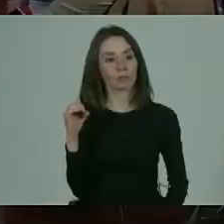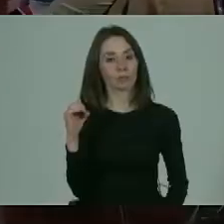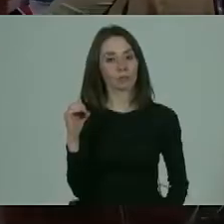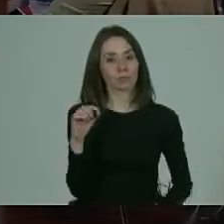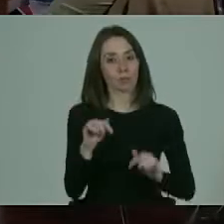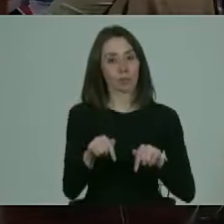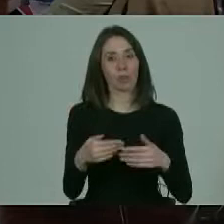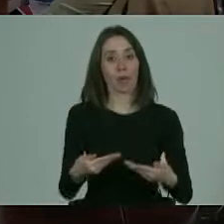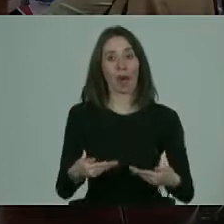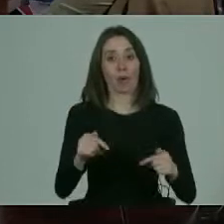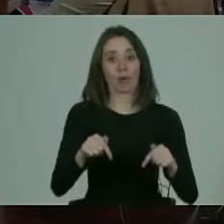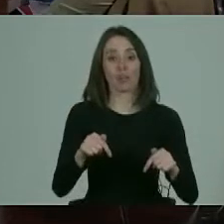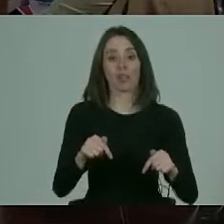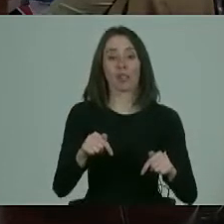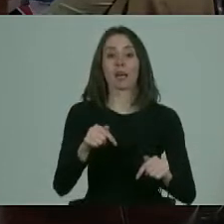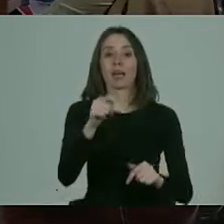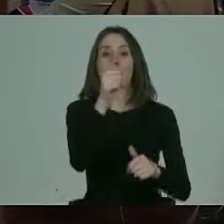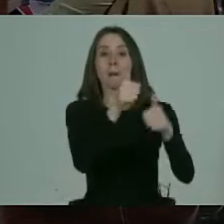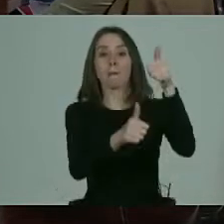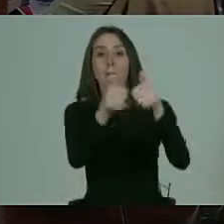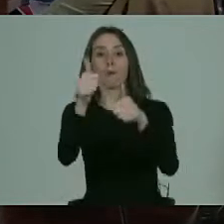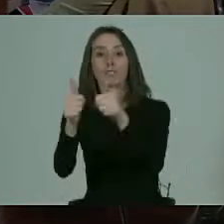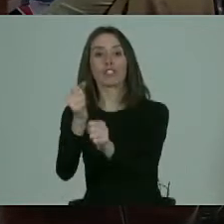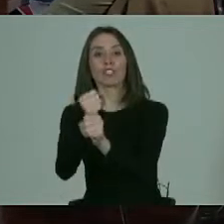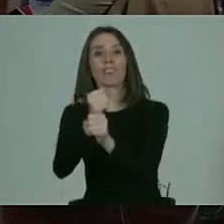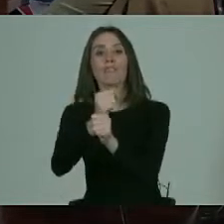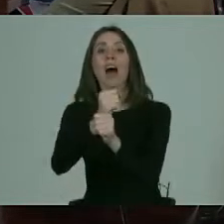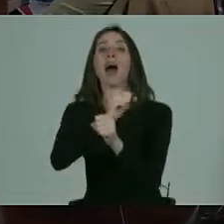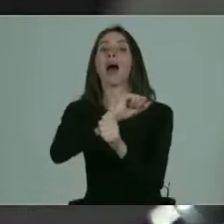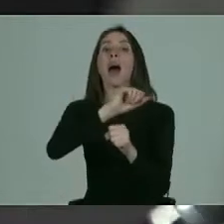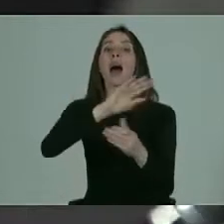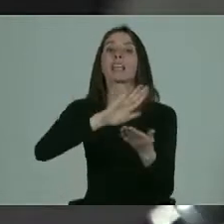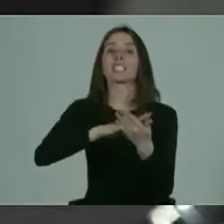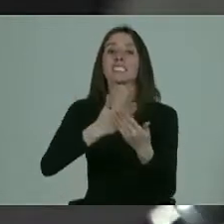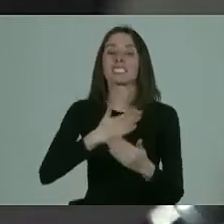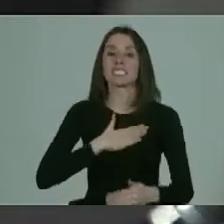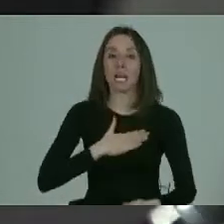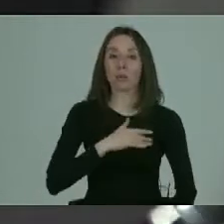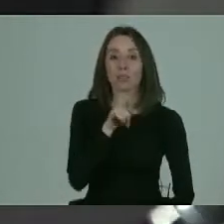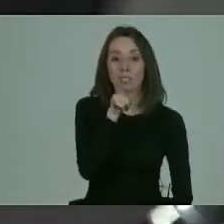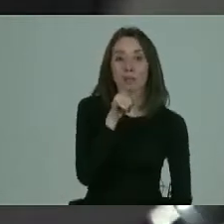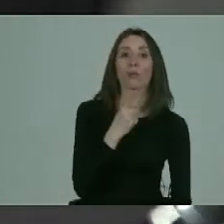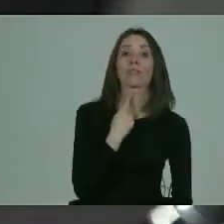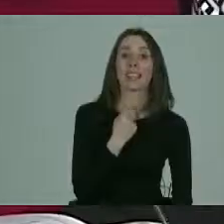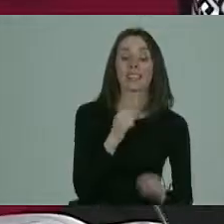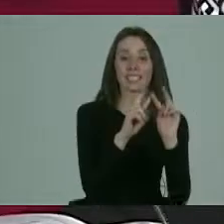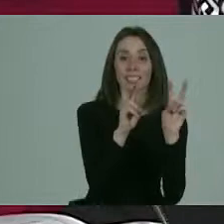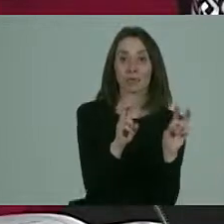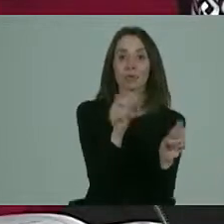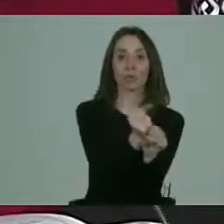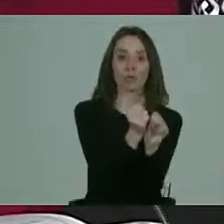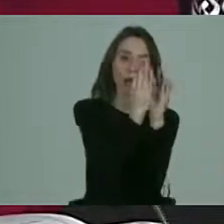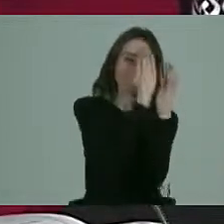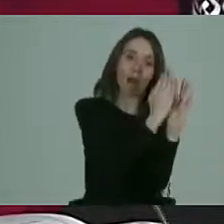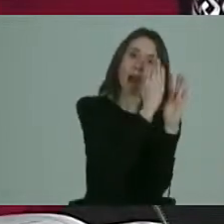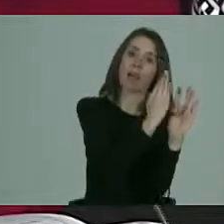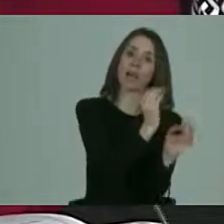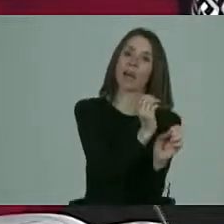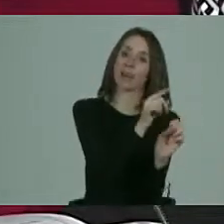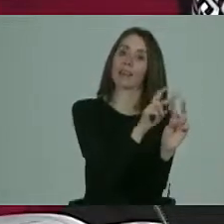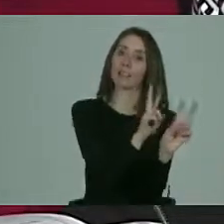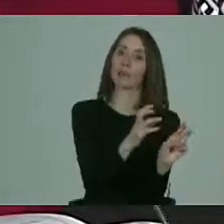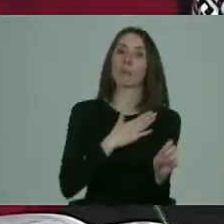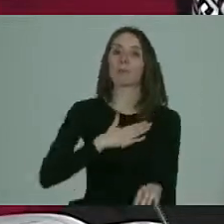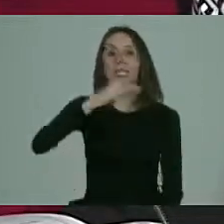hoy en día, lamentablemente, para los profesionales de la salud, si a ti te interesa el tema, tú trabajas en el tema. Y eso ha sido como mi